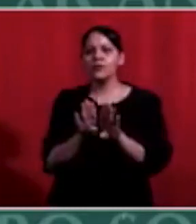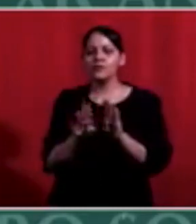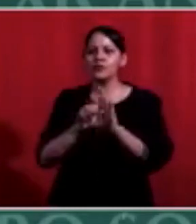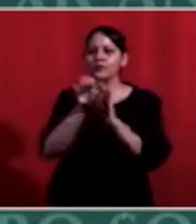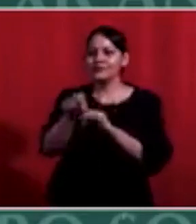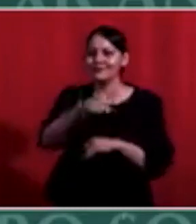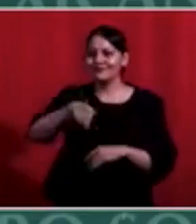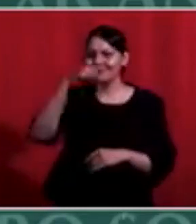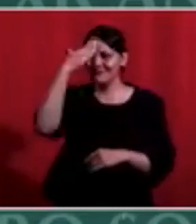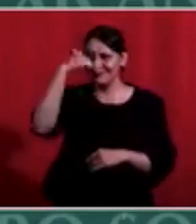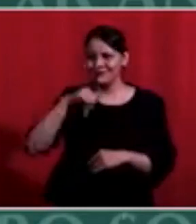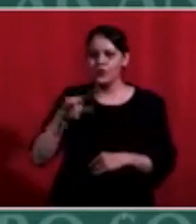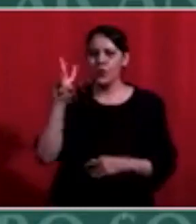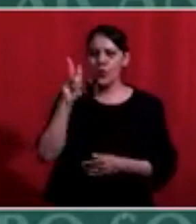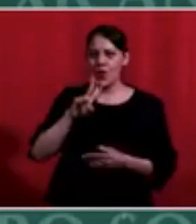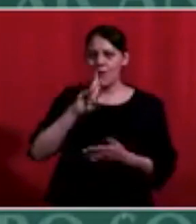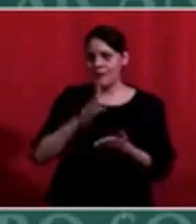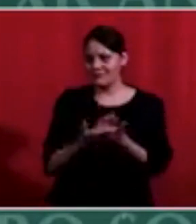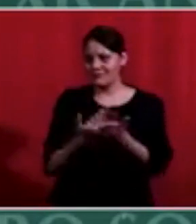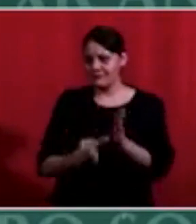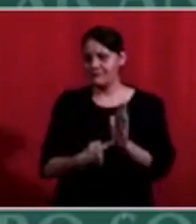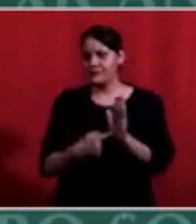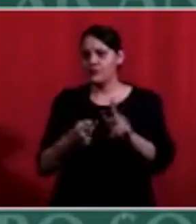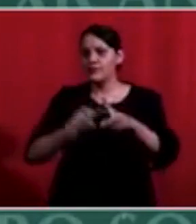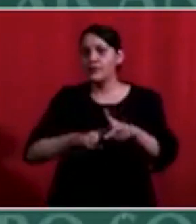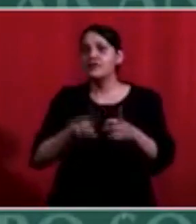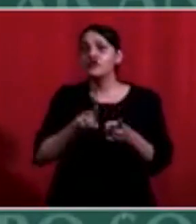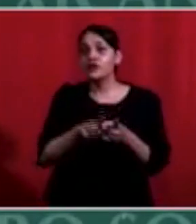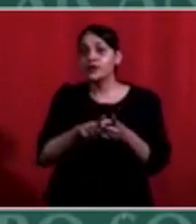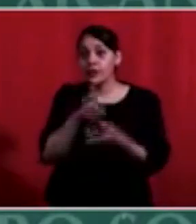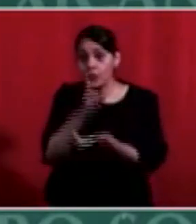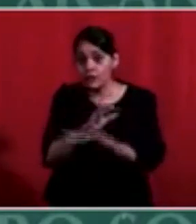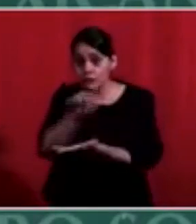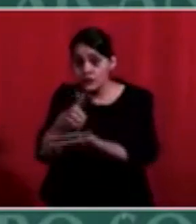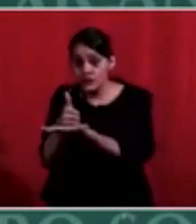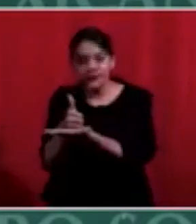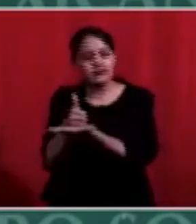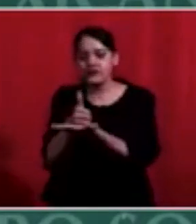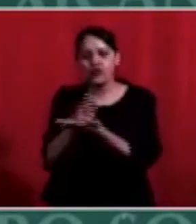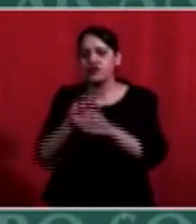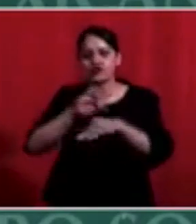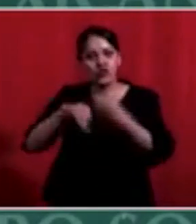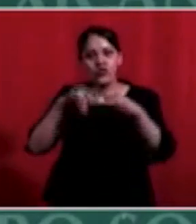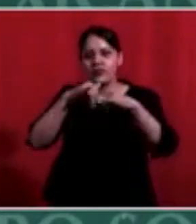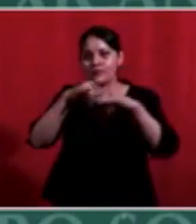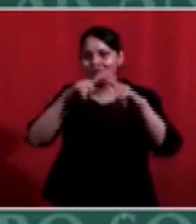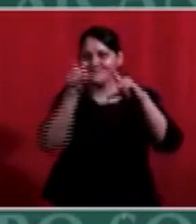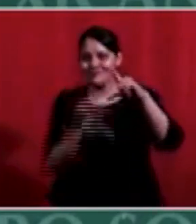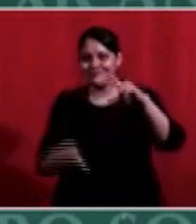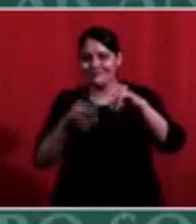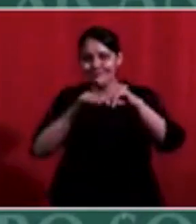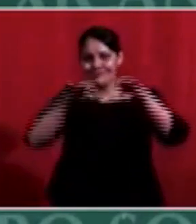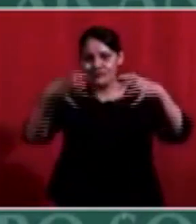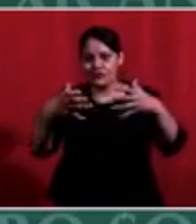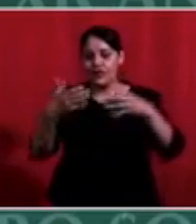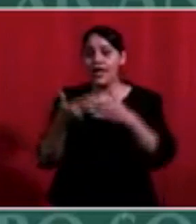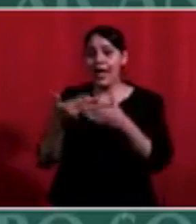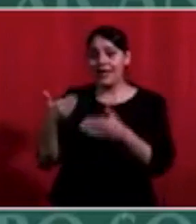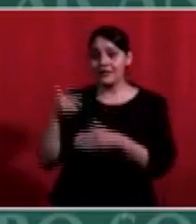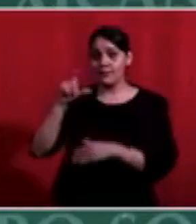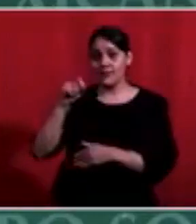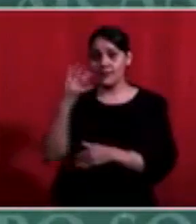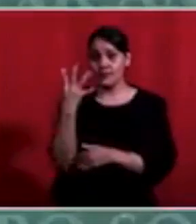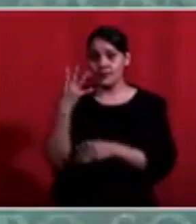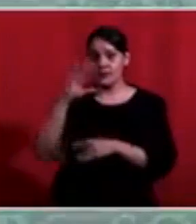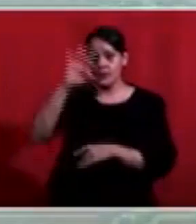hogar y con la ratificación del convenio 189 de la Organización Internacional del Trabajo sobre las trabajadoras y los